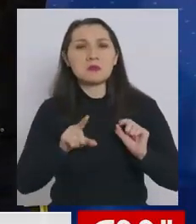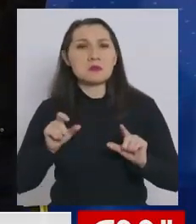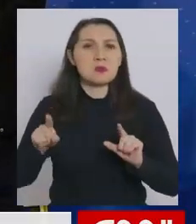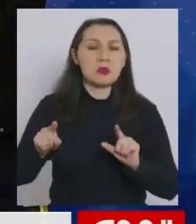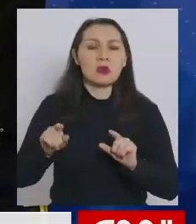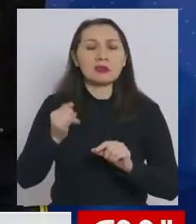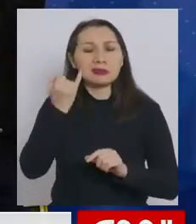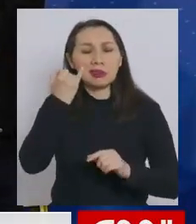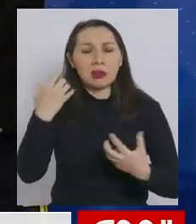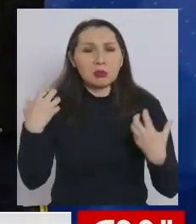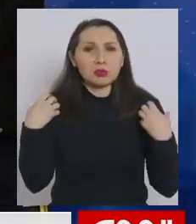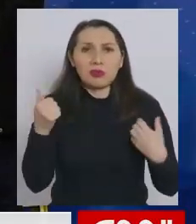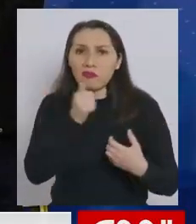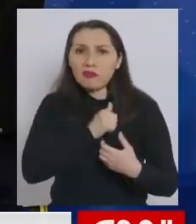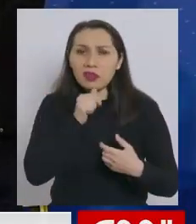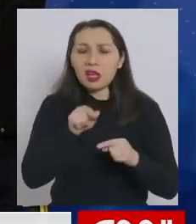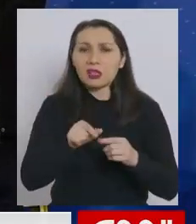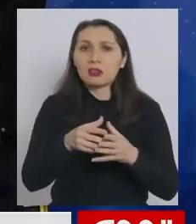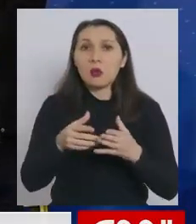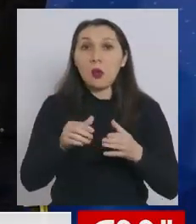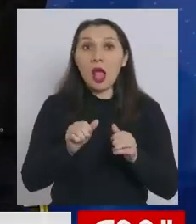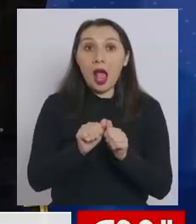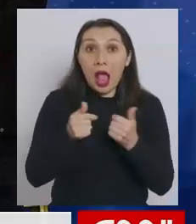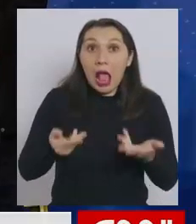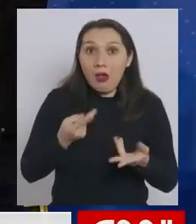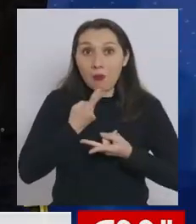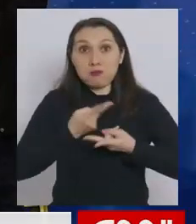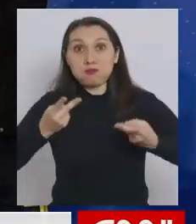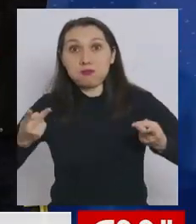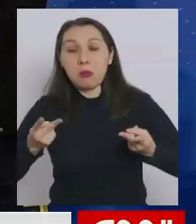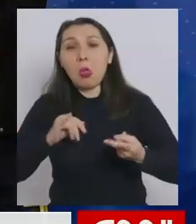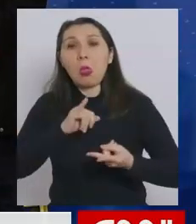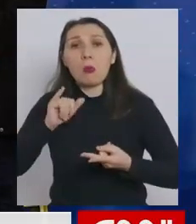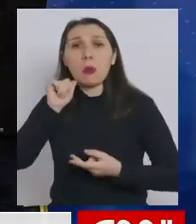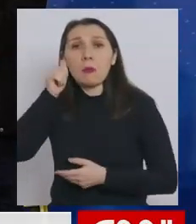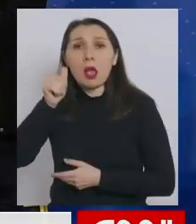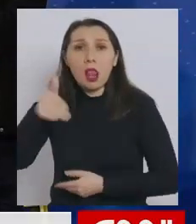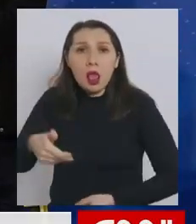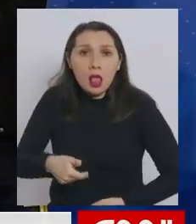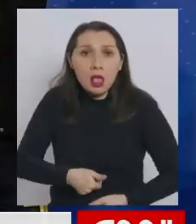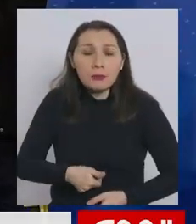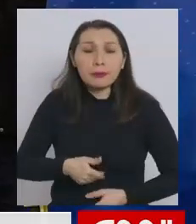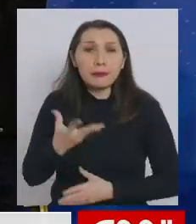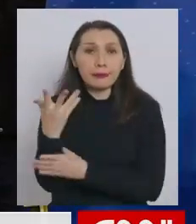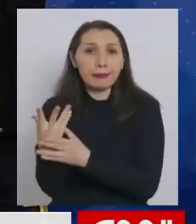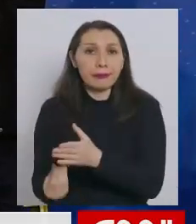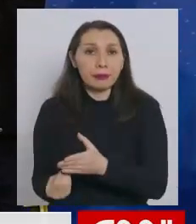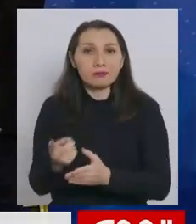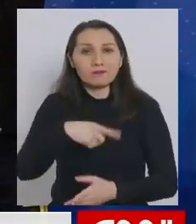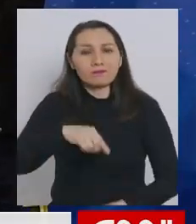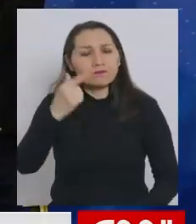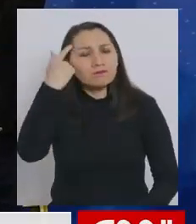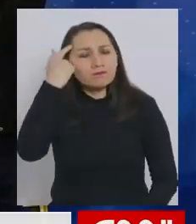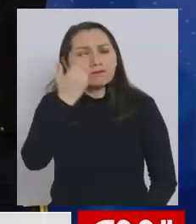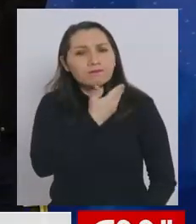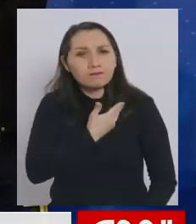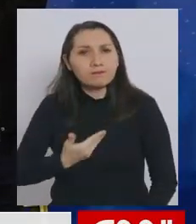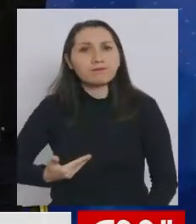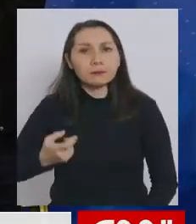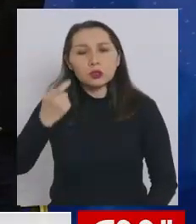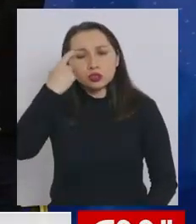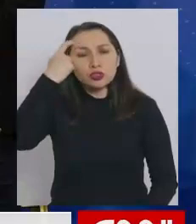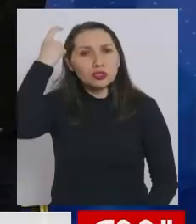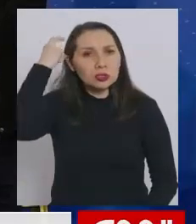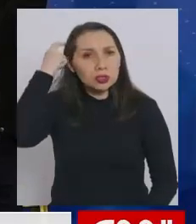con la irresponsabilidad que significa pan para hoy y hambre para mañana. Como presidente y como gobierno tenemos plena conciencia que no